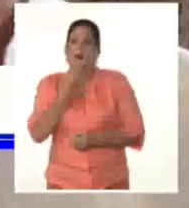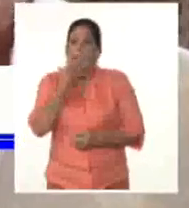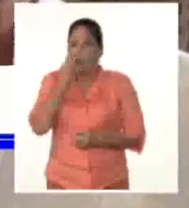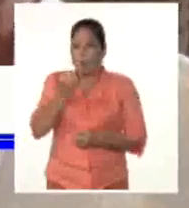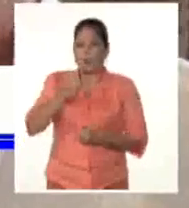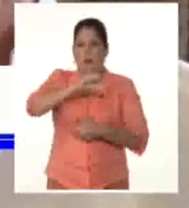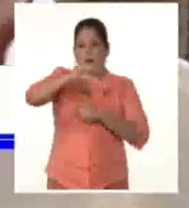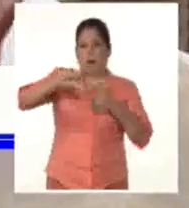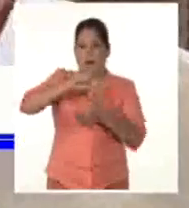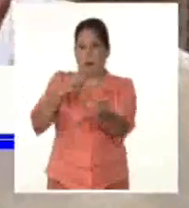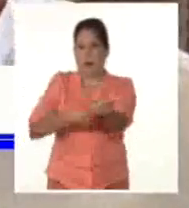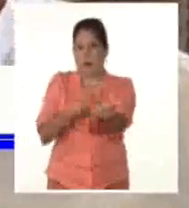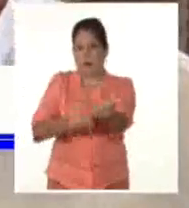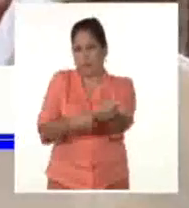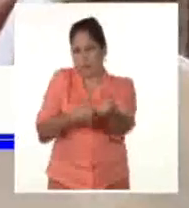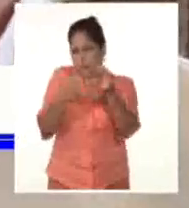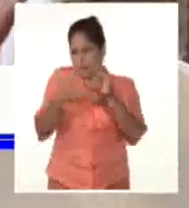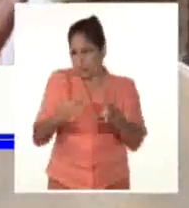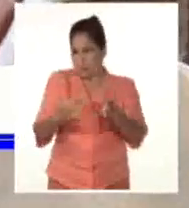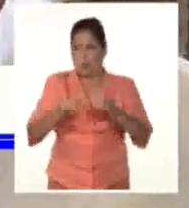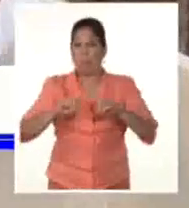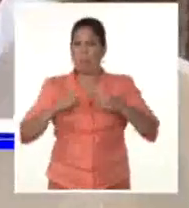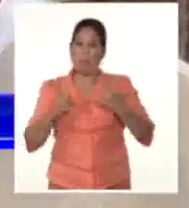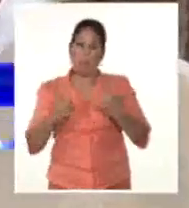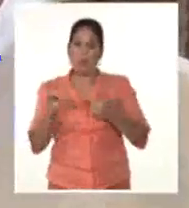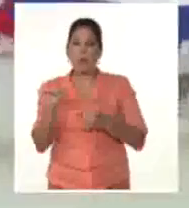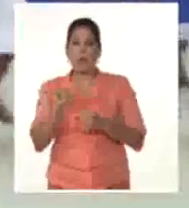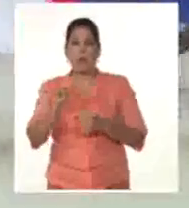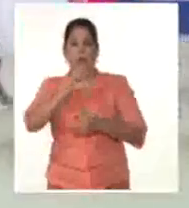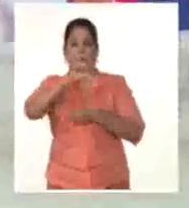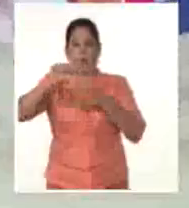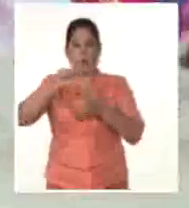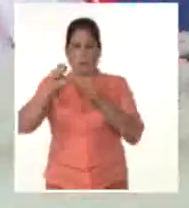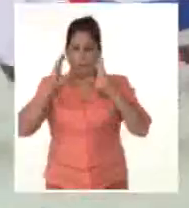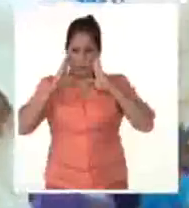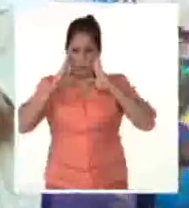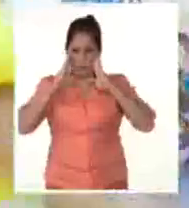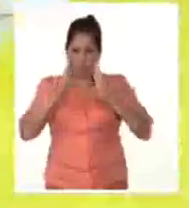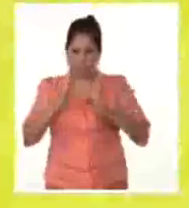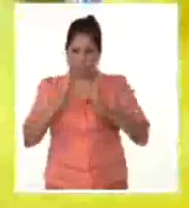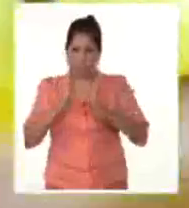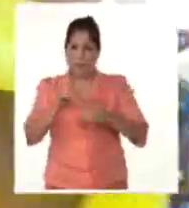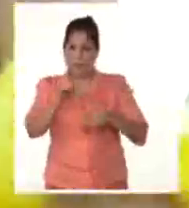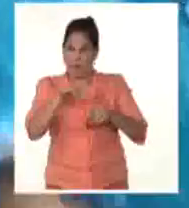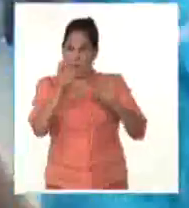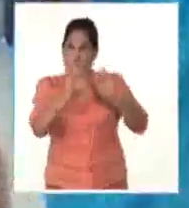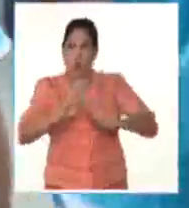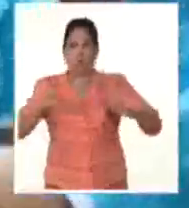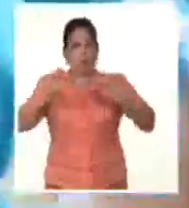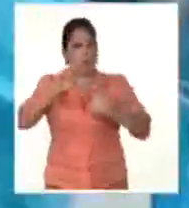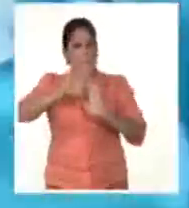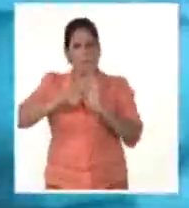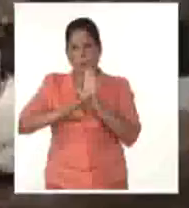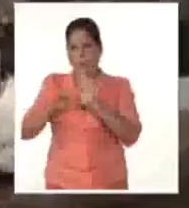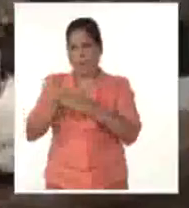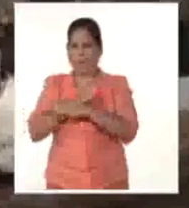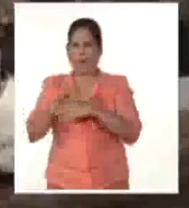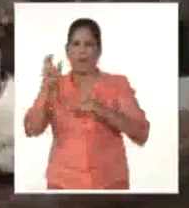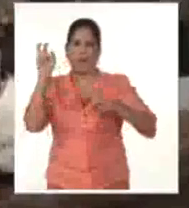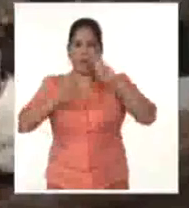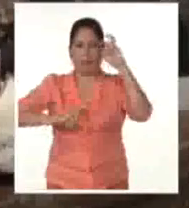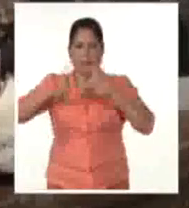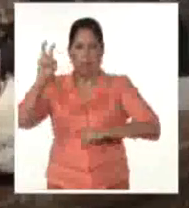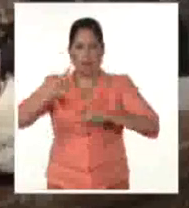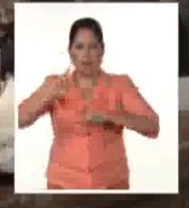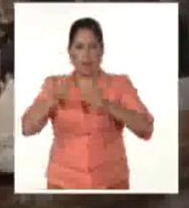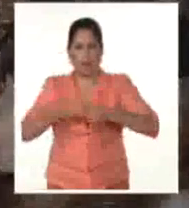tradiciones, pero desde un enfoque netamente caribeño. La edición se organiza con toda la programación de sus talleres y